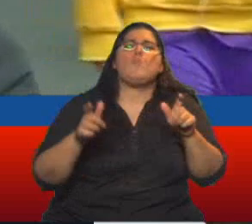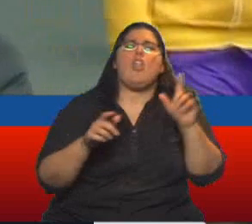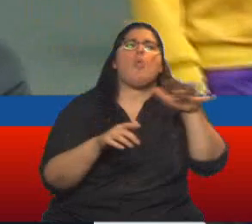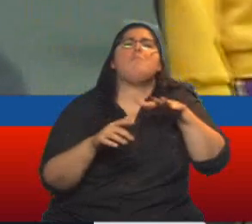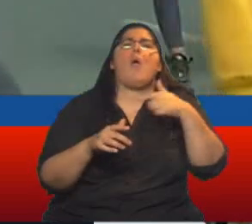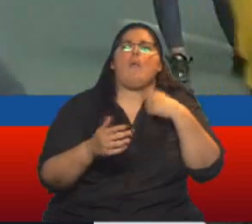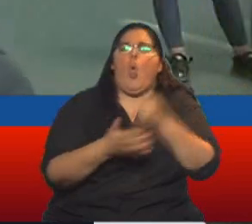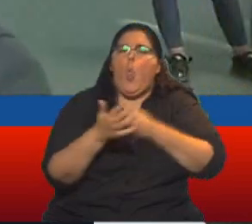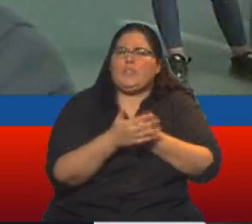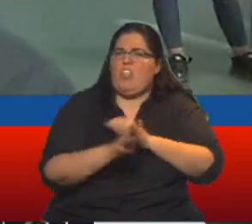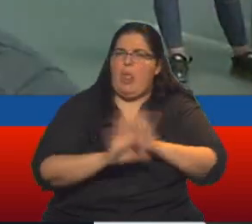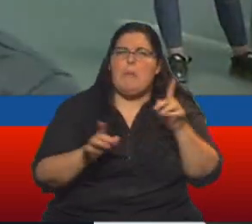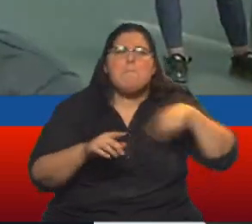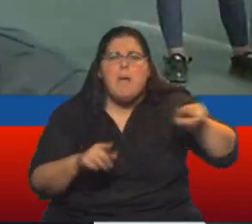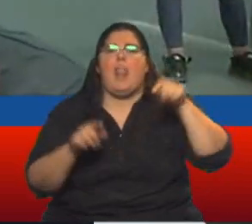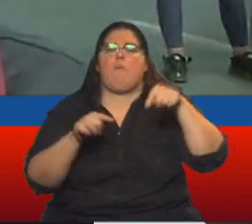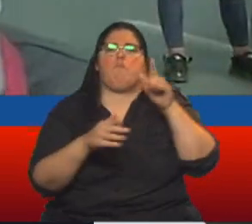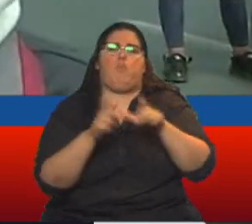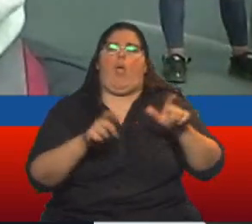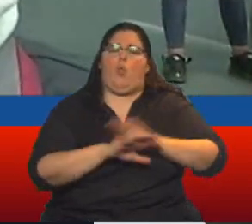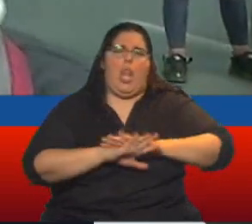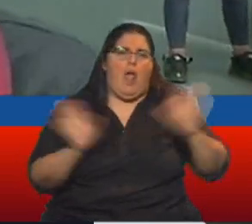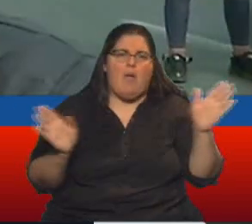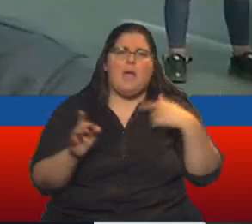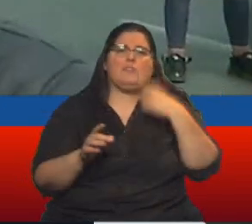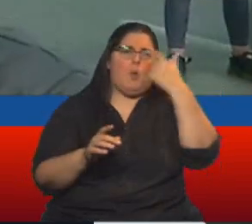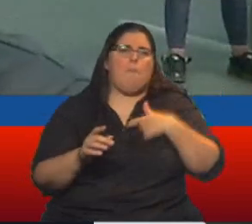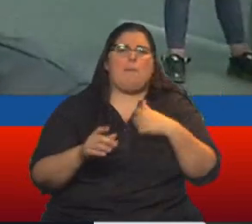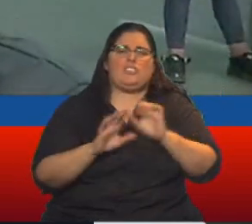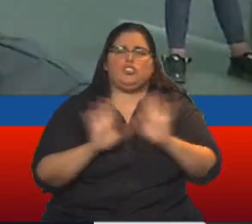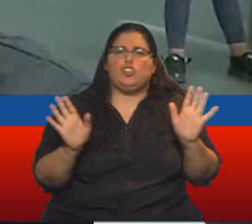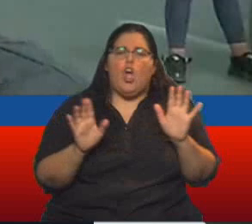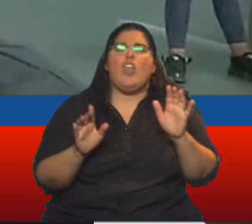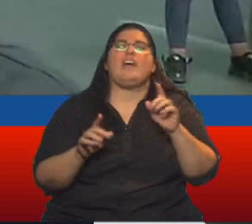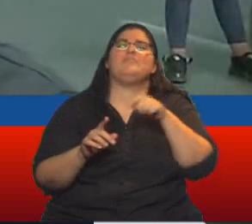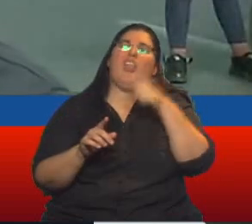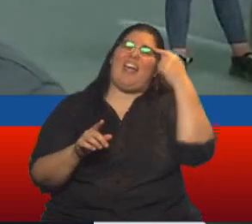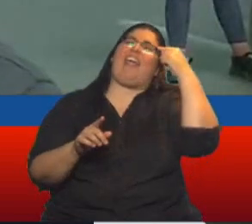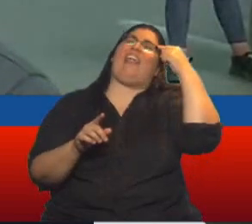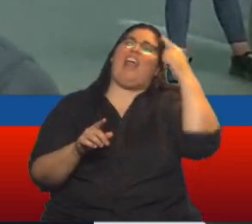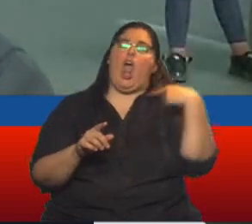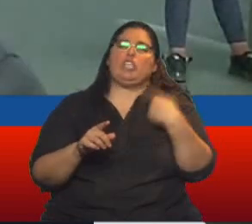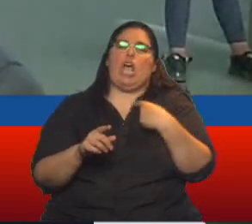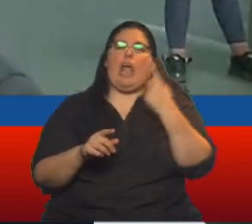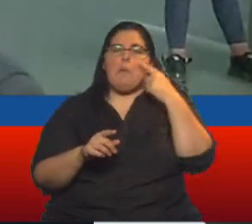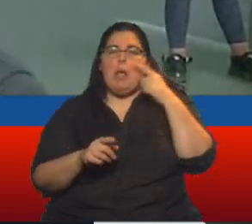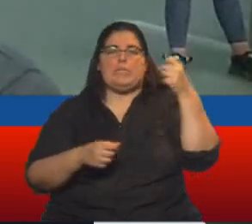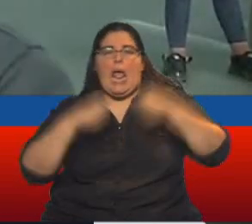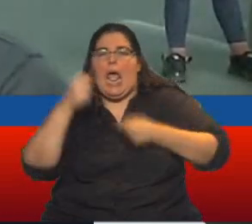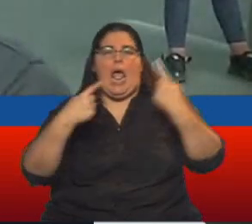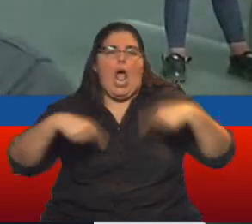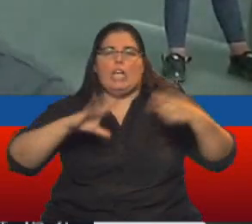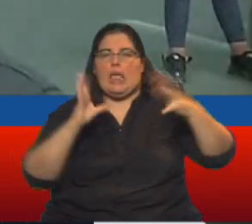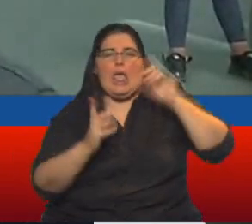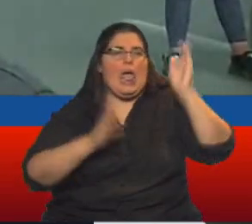y para el pueblo. Y antes les invito a esas personas que están creyendo que somos vándalos, que se unan,